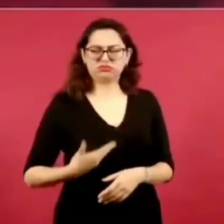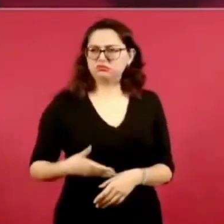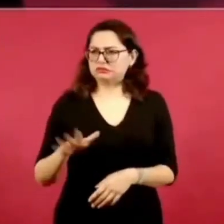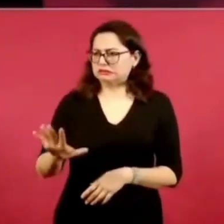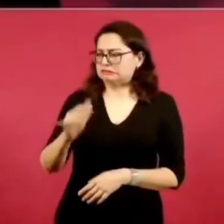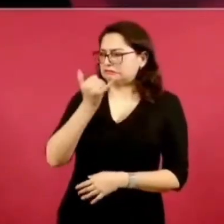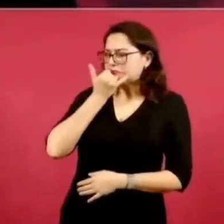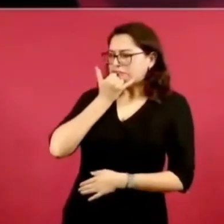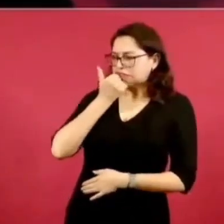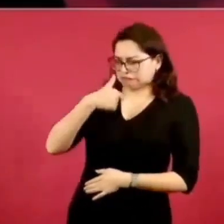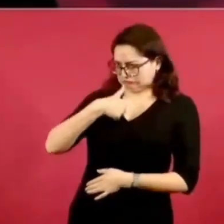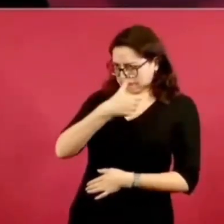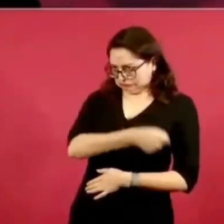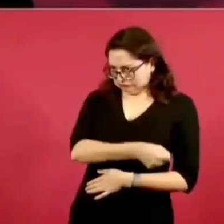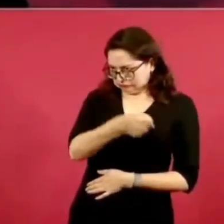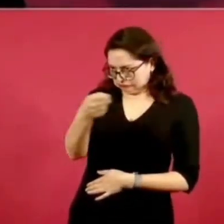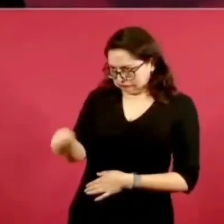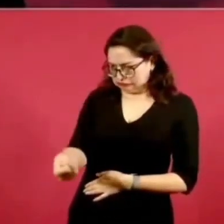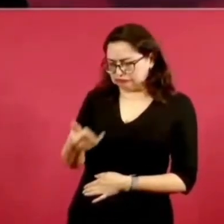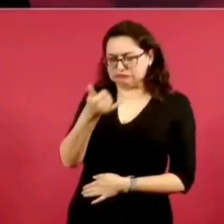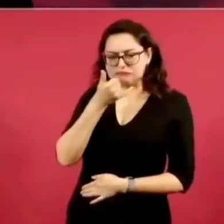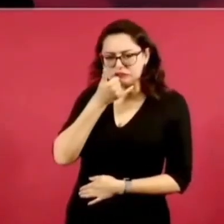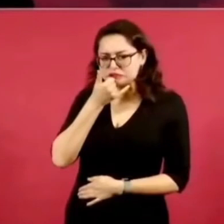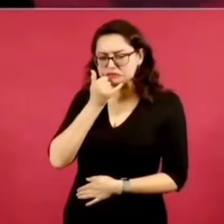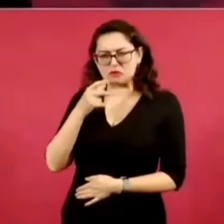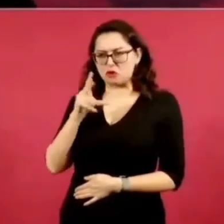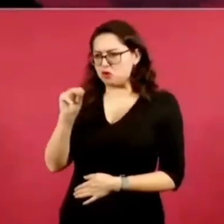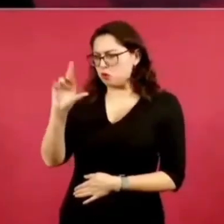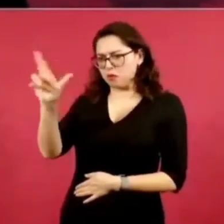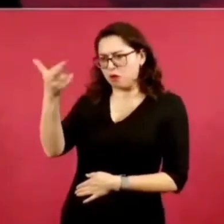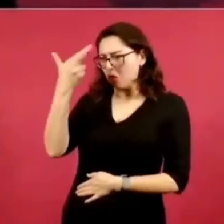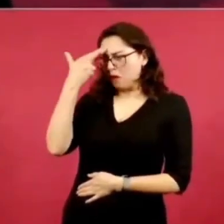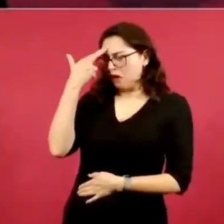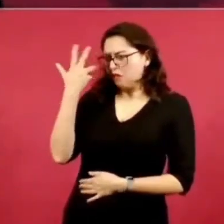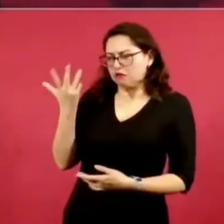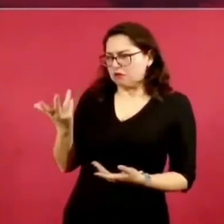ni propuesto. Además,